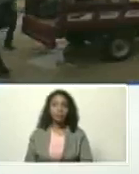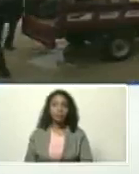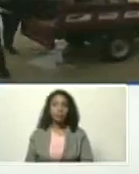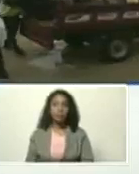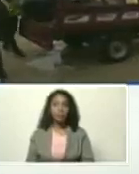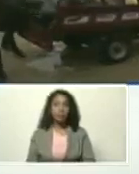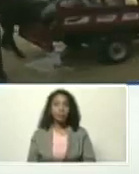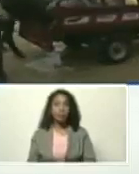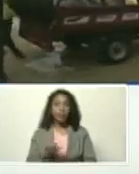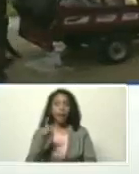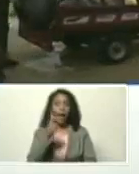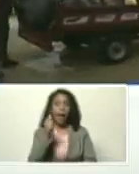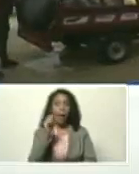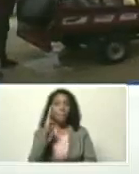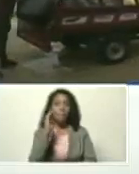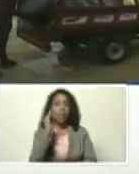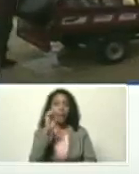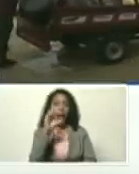Gabriela, fíjate,